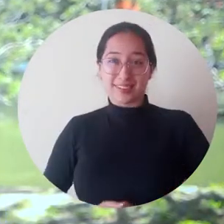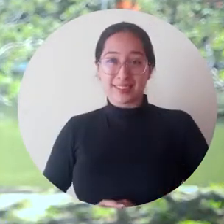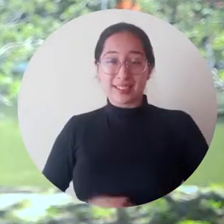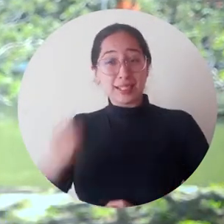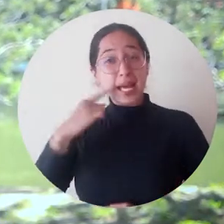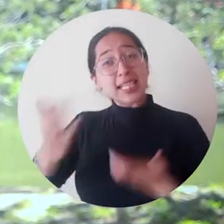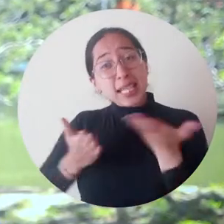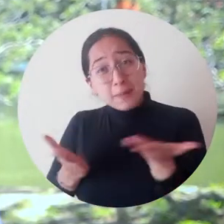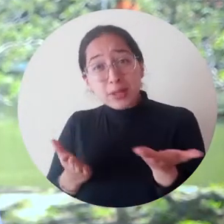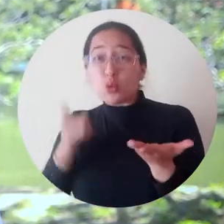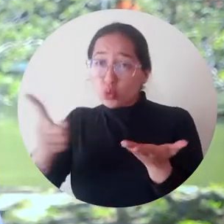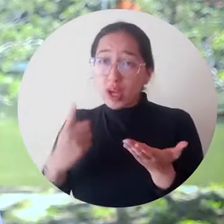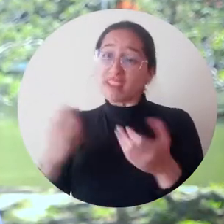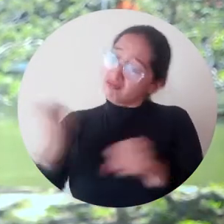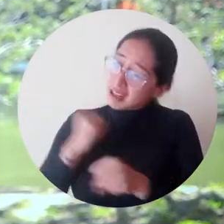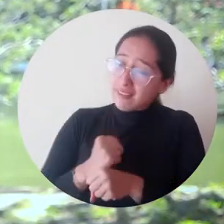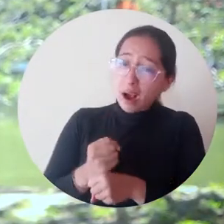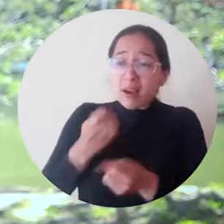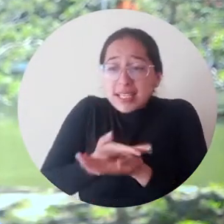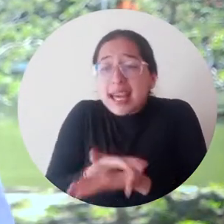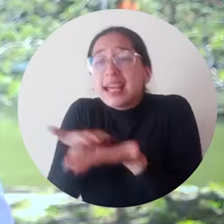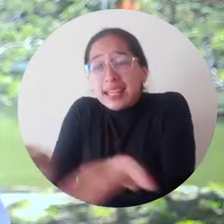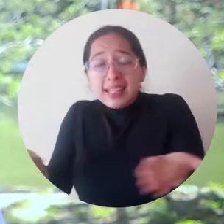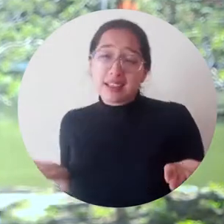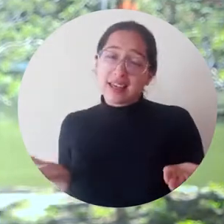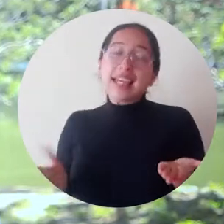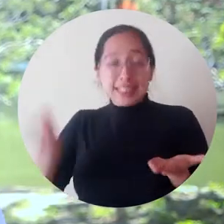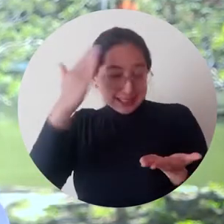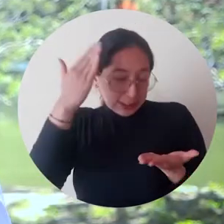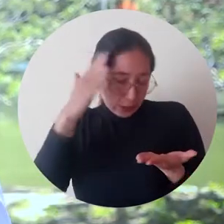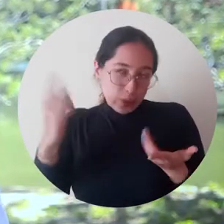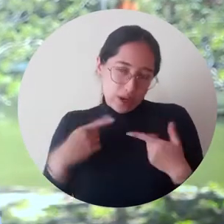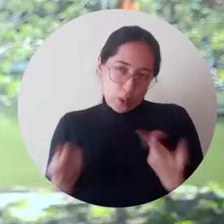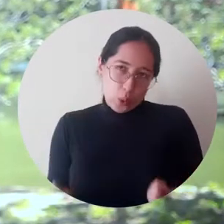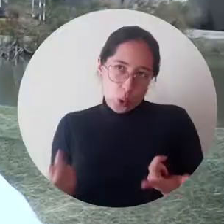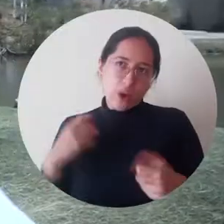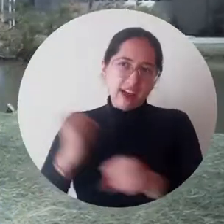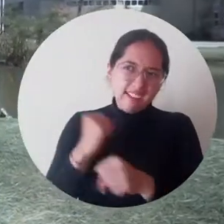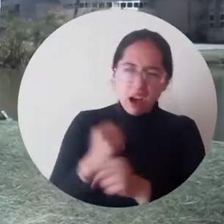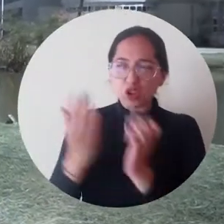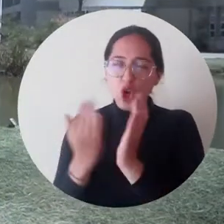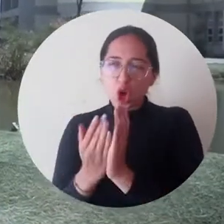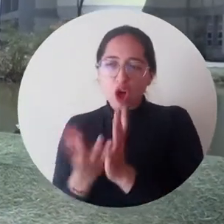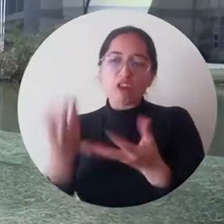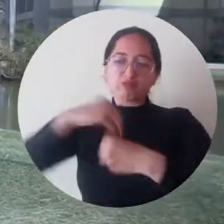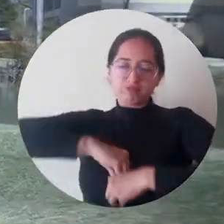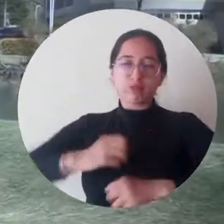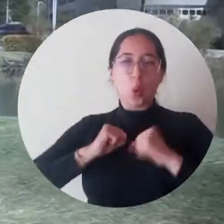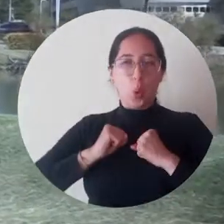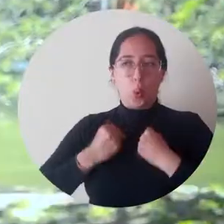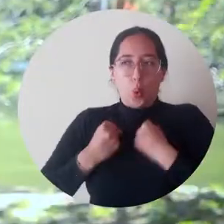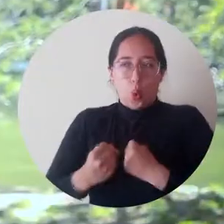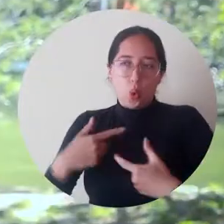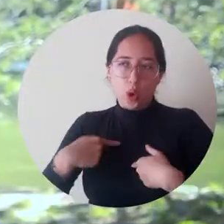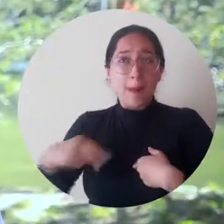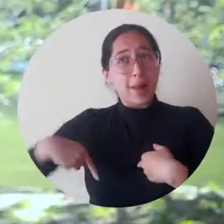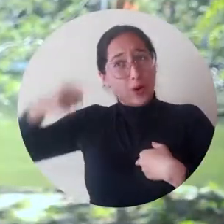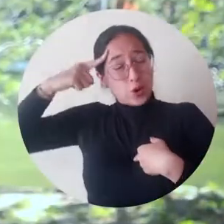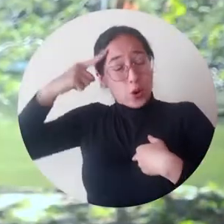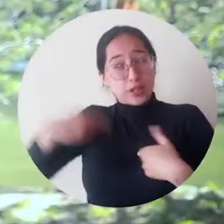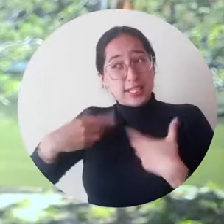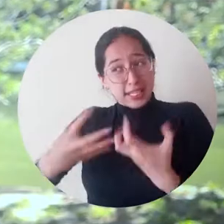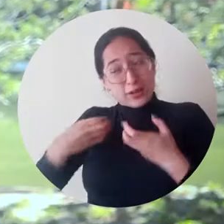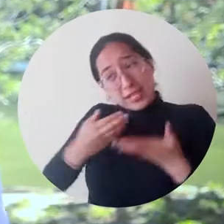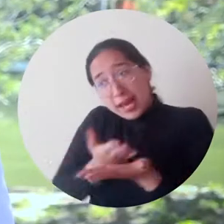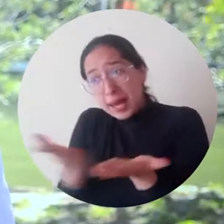Entonces los insto a vivir para otros. No vivamos para nosotros. Claramente el motivo es ser uno mismo, pero el